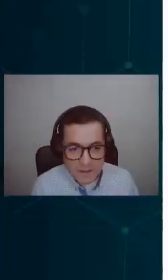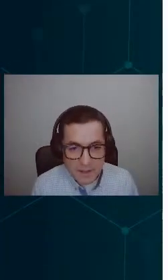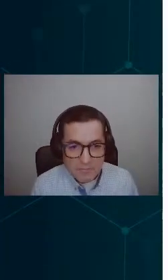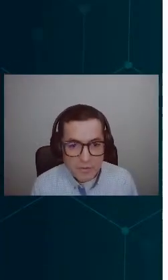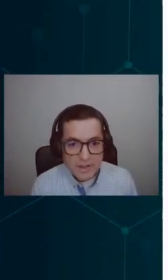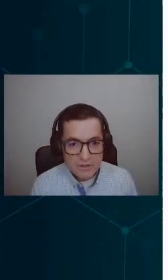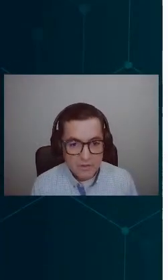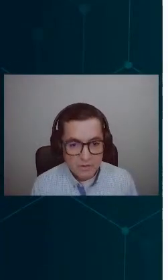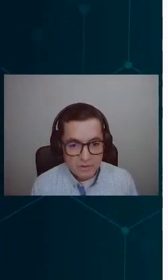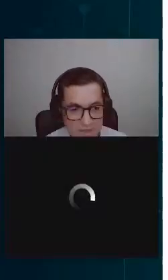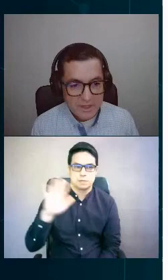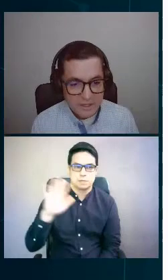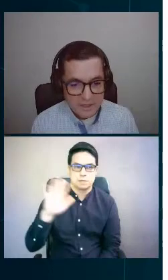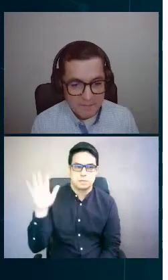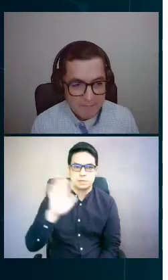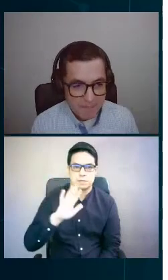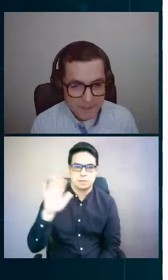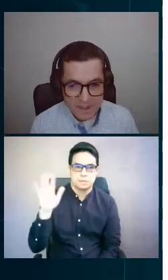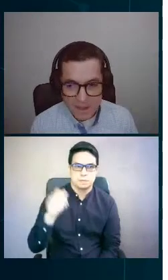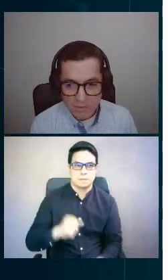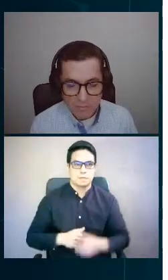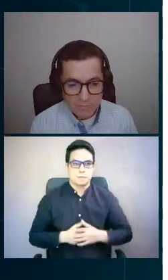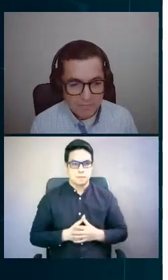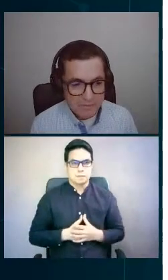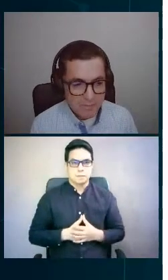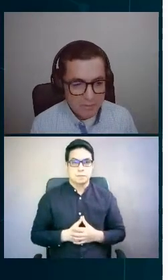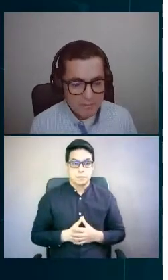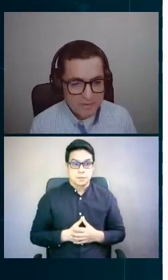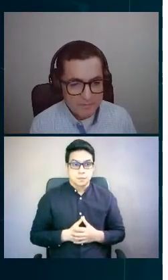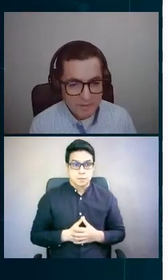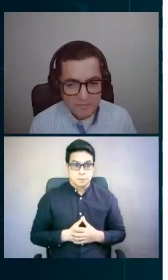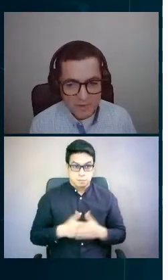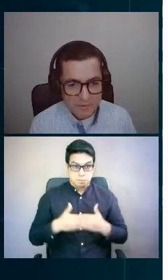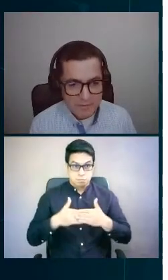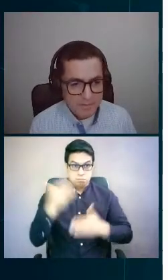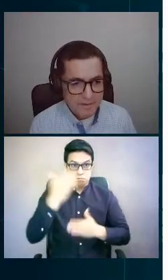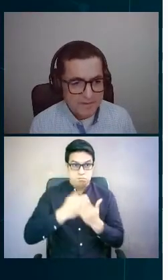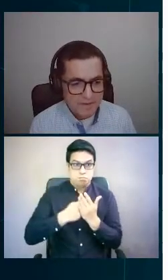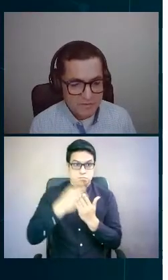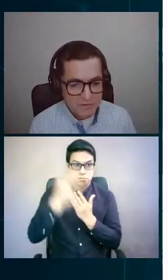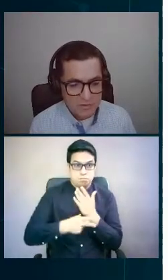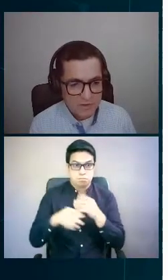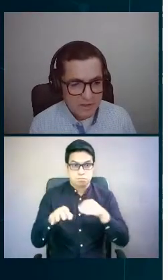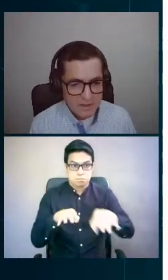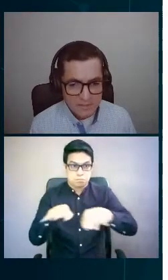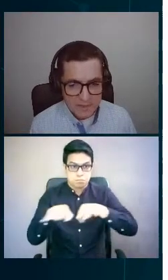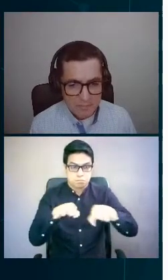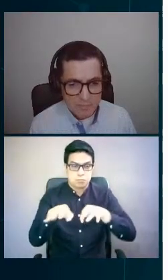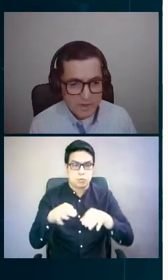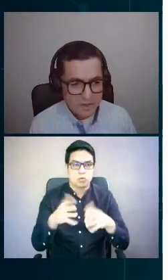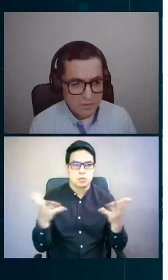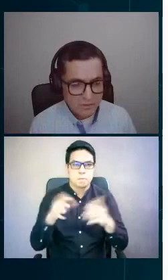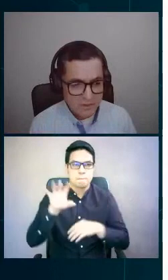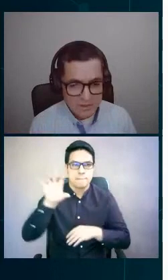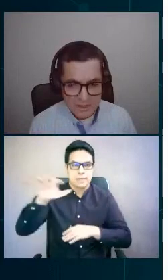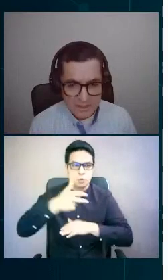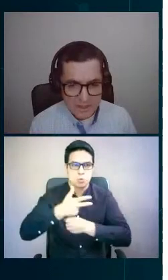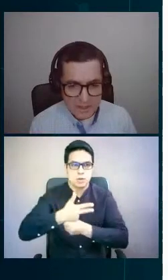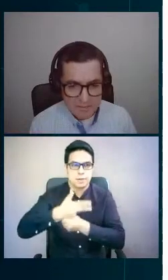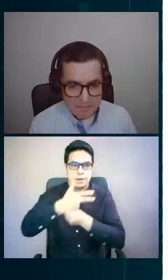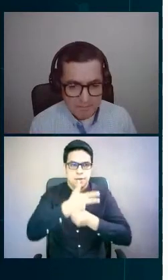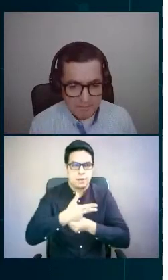El proyecto, vamos a hacer una breve presentación del proyecto.